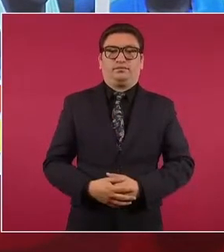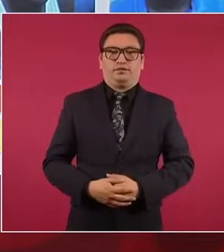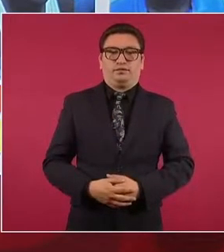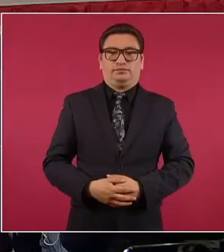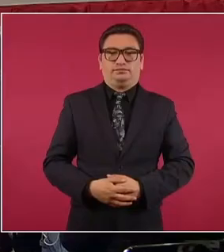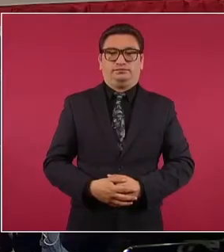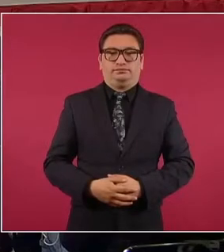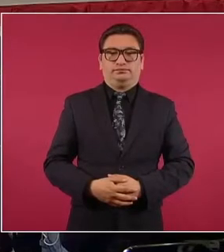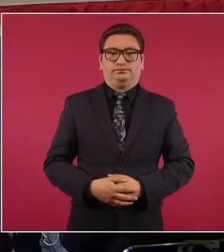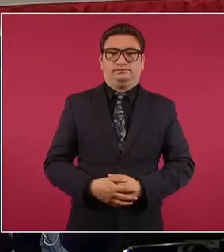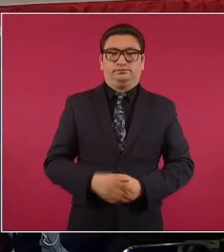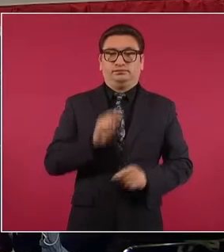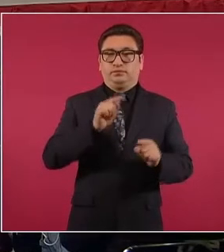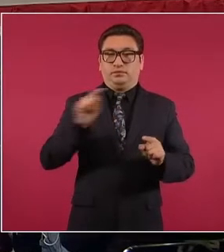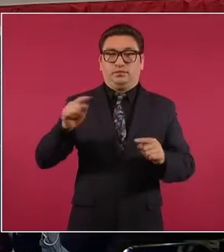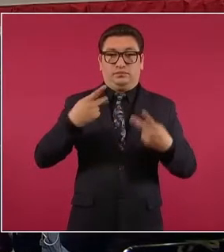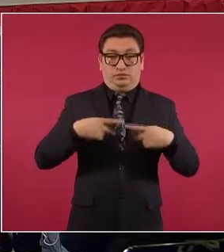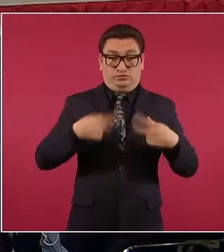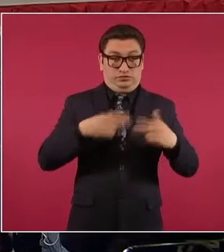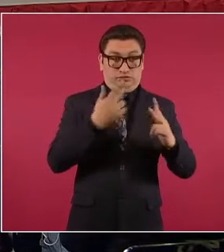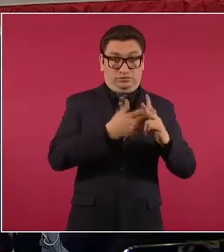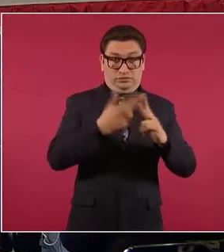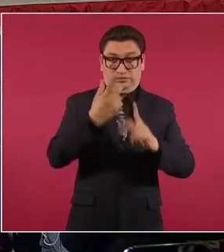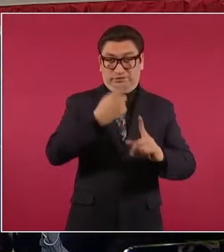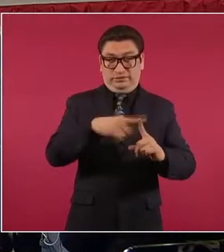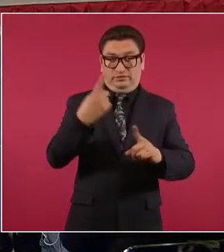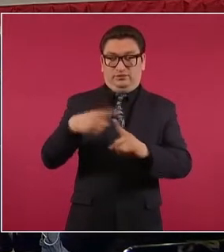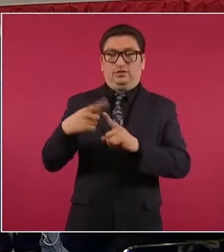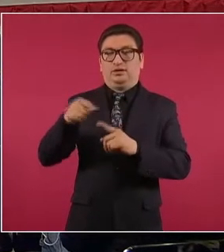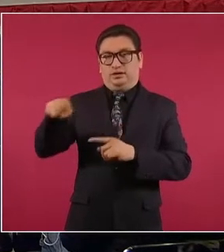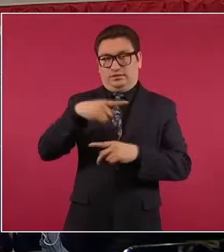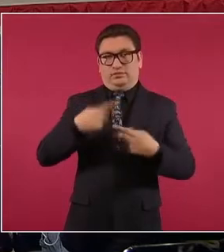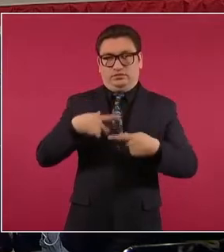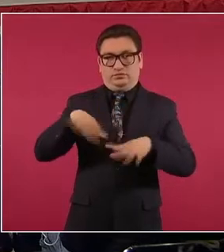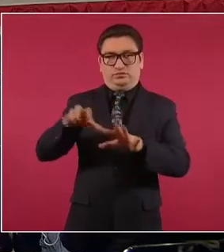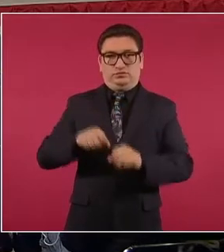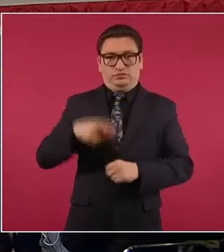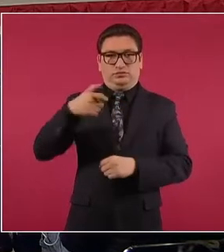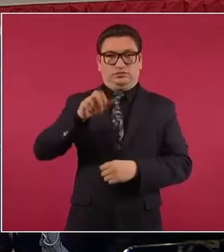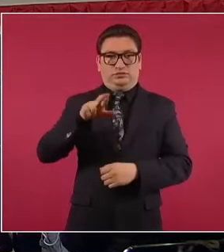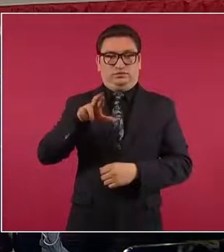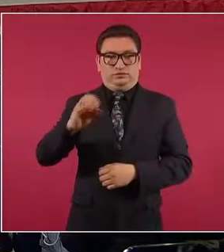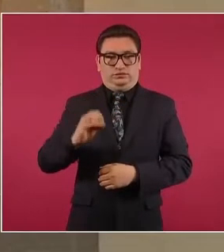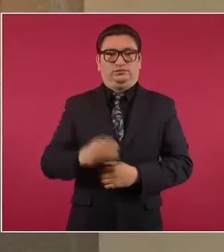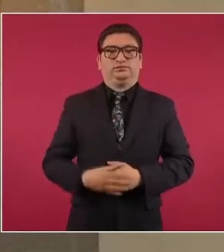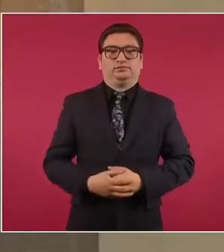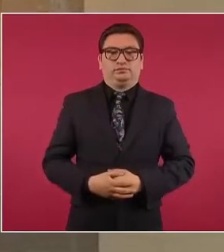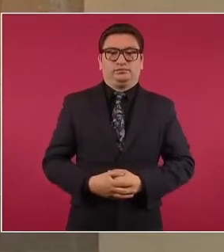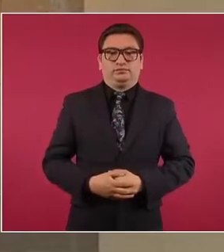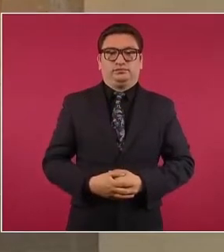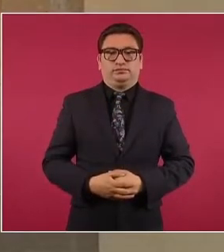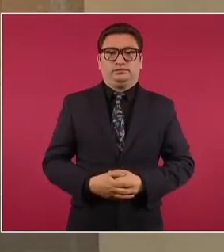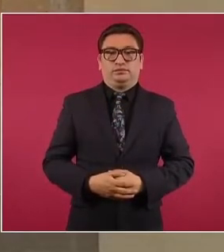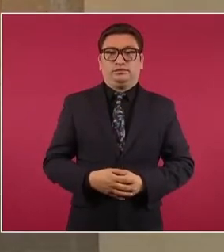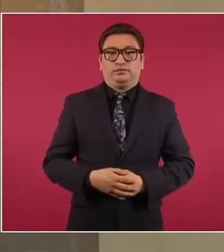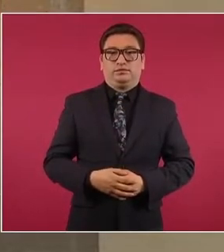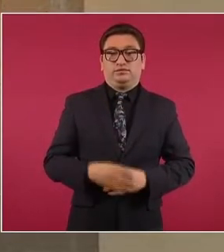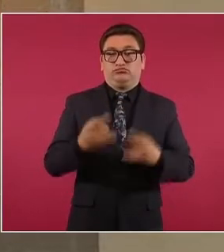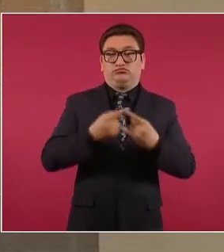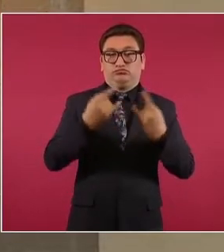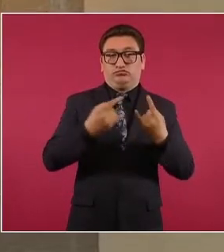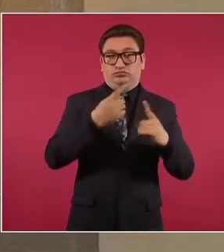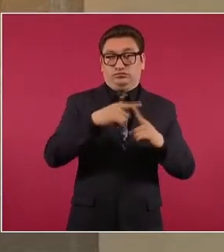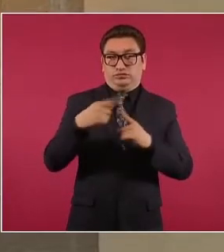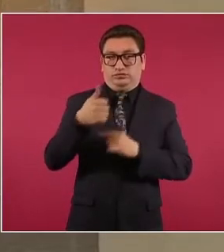Varios casos de homicidios ya detenidos en Quintana Roo, hablamos de seis casos,